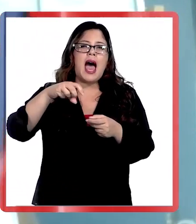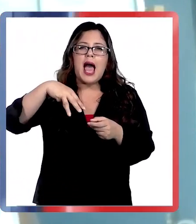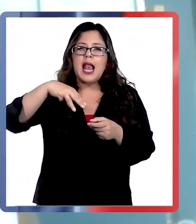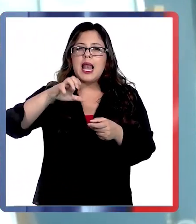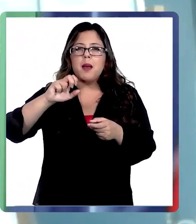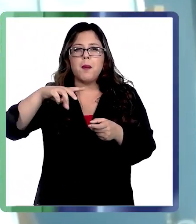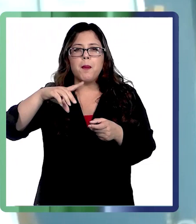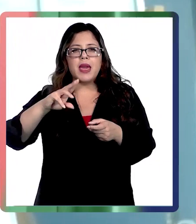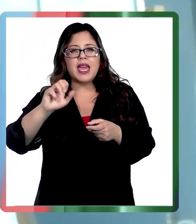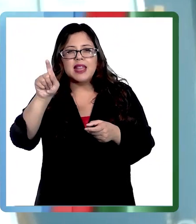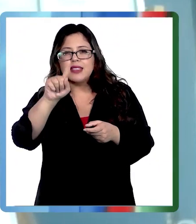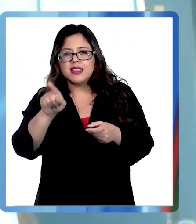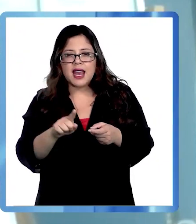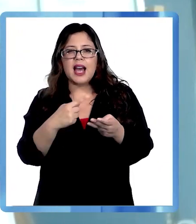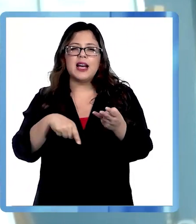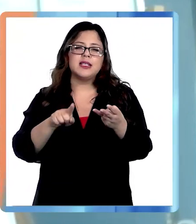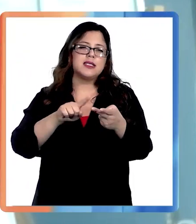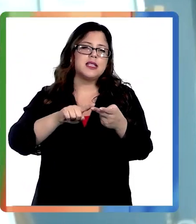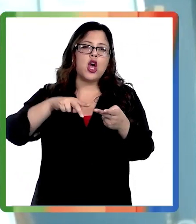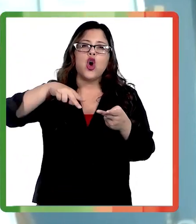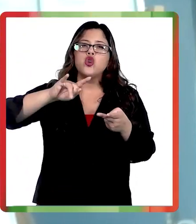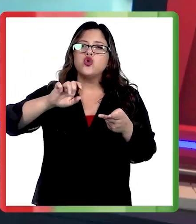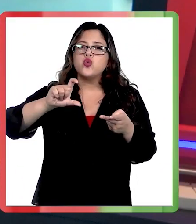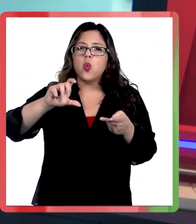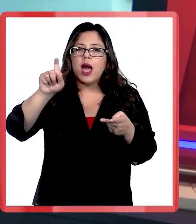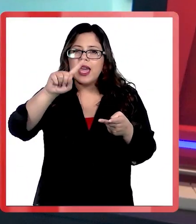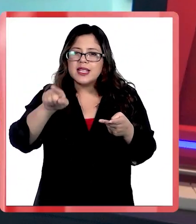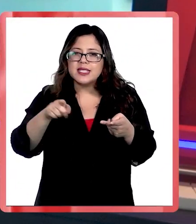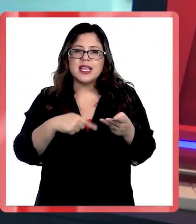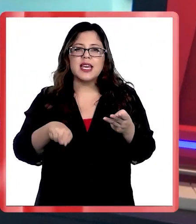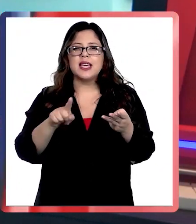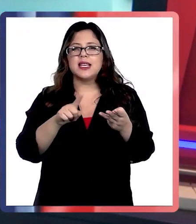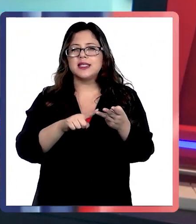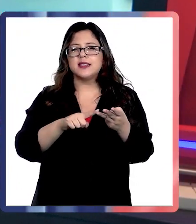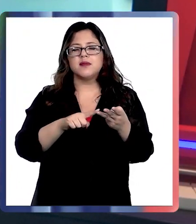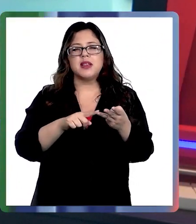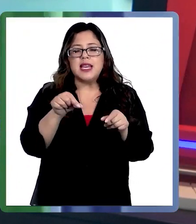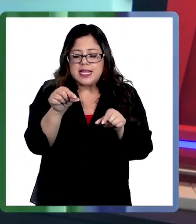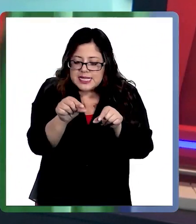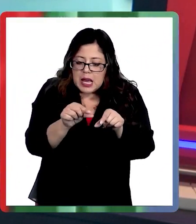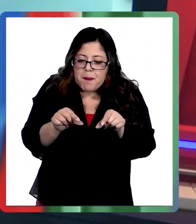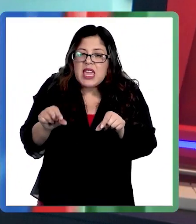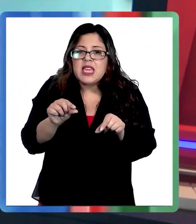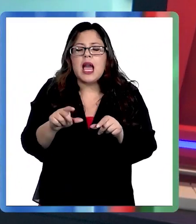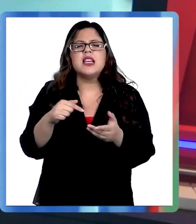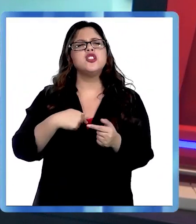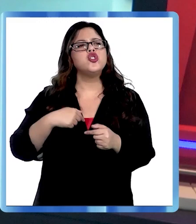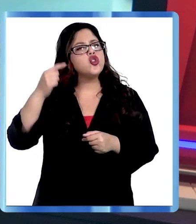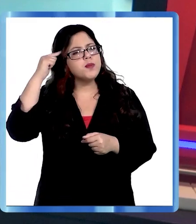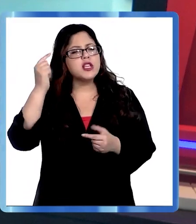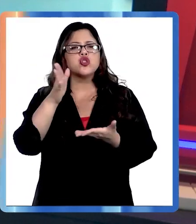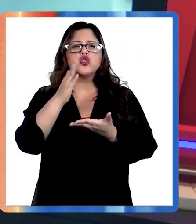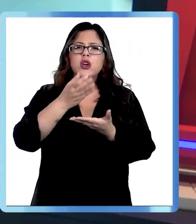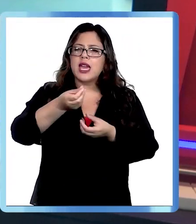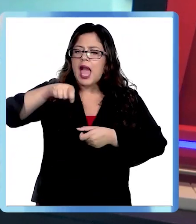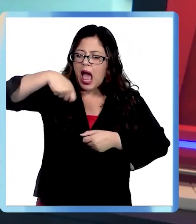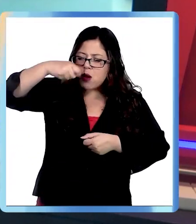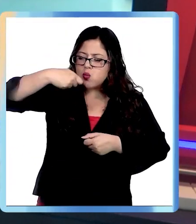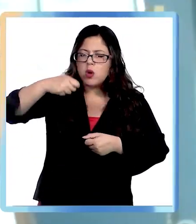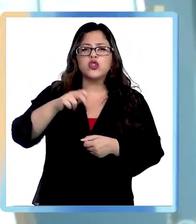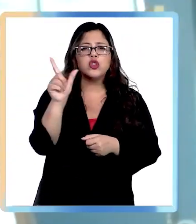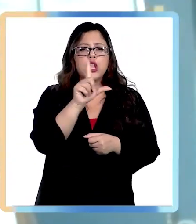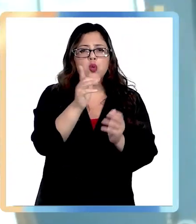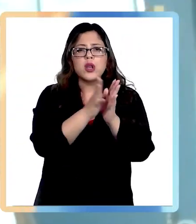nueces, semillas, ese tipo de alimentos. Ya, y si tengo que preparar mi almuerzo y tengo que pensarlo de lunes a viernes, ¿qué debería